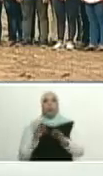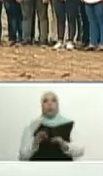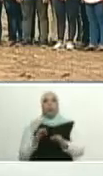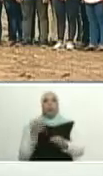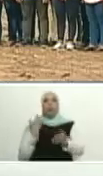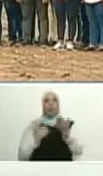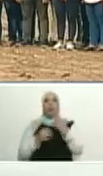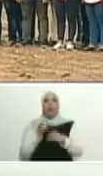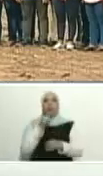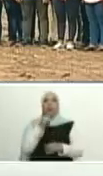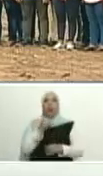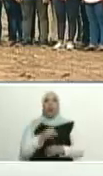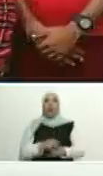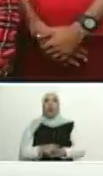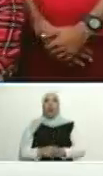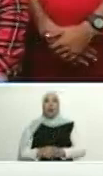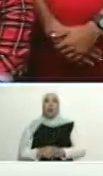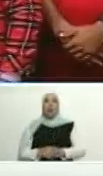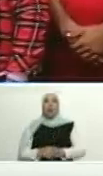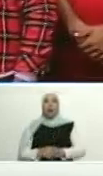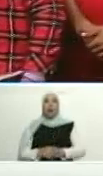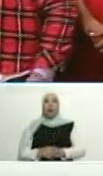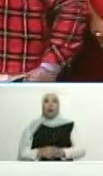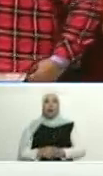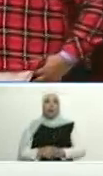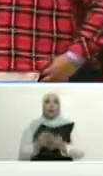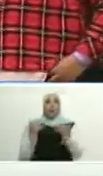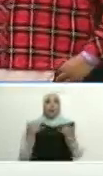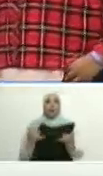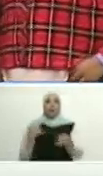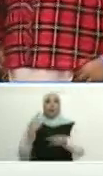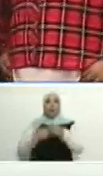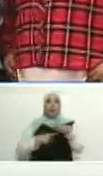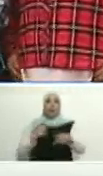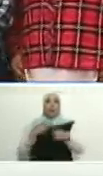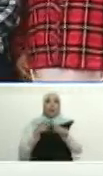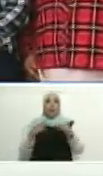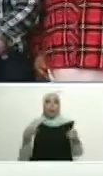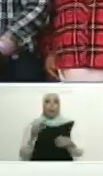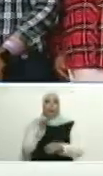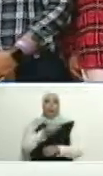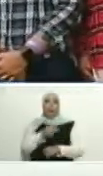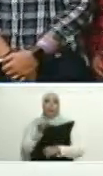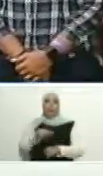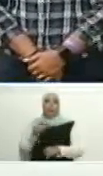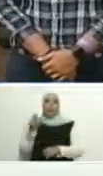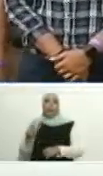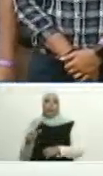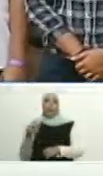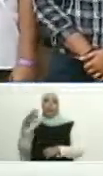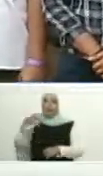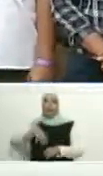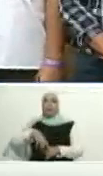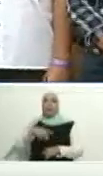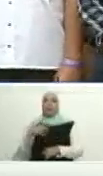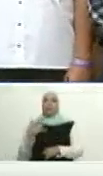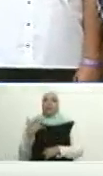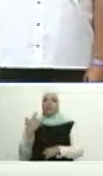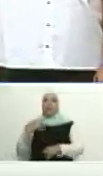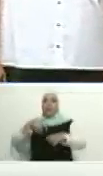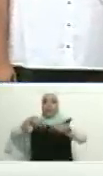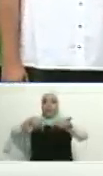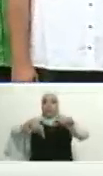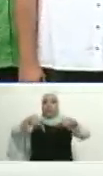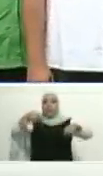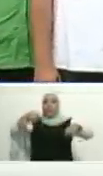plan de siembra de maíz. Por donde usted, mire, están los campos con los sembradillos.